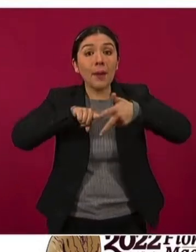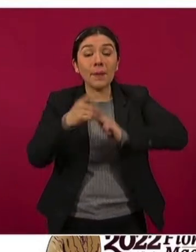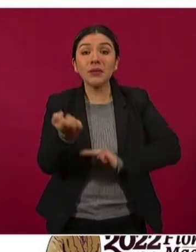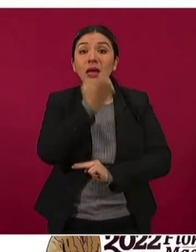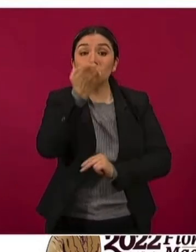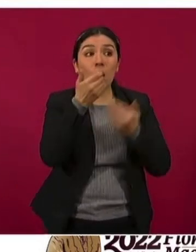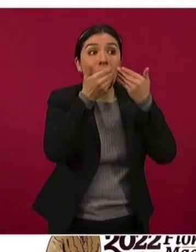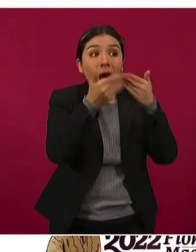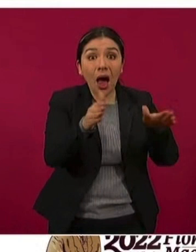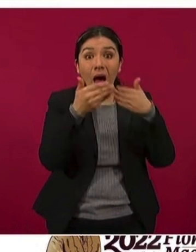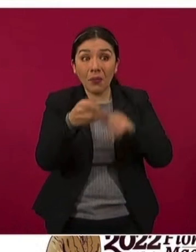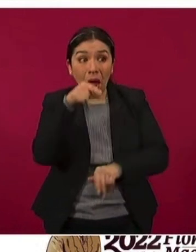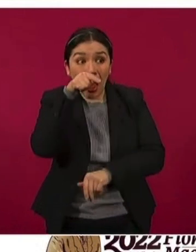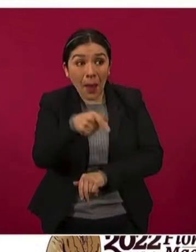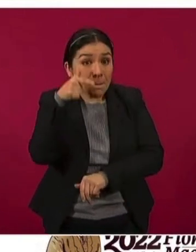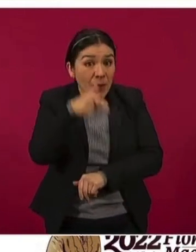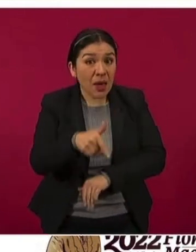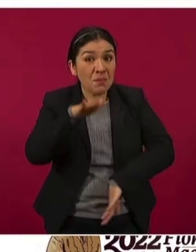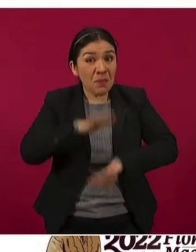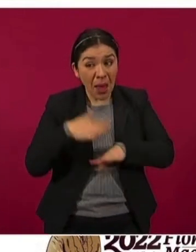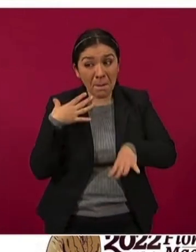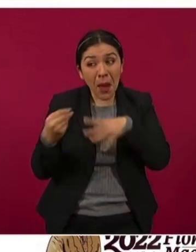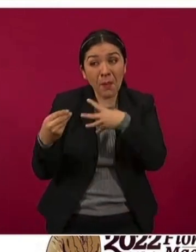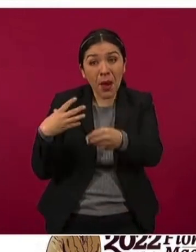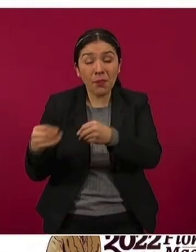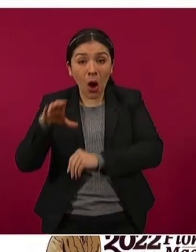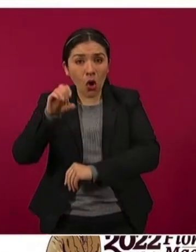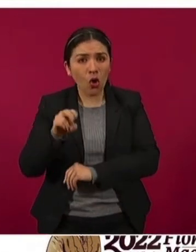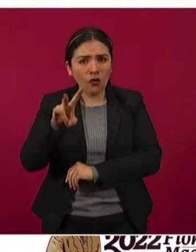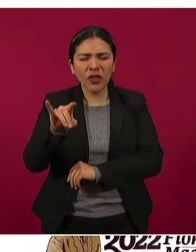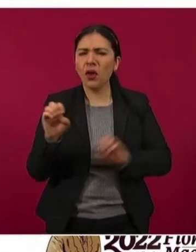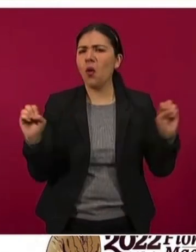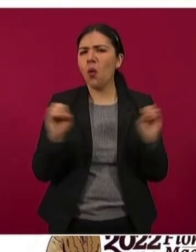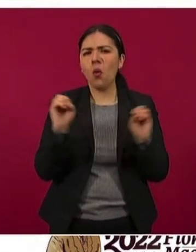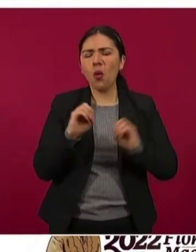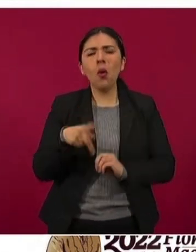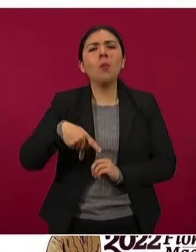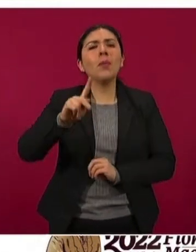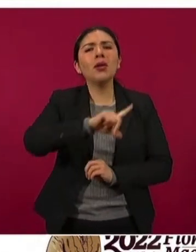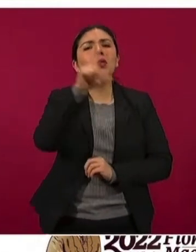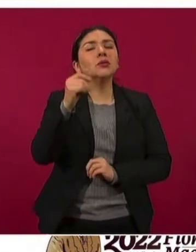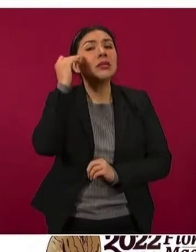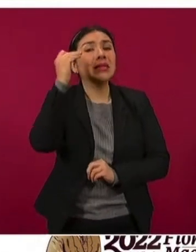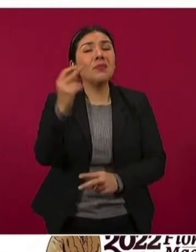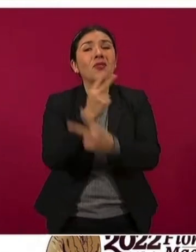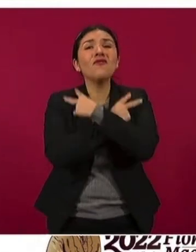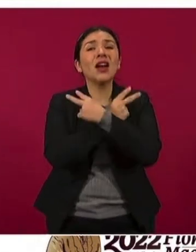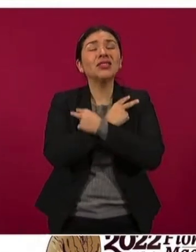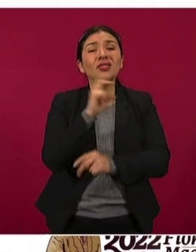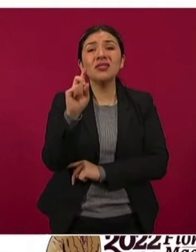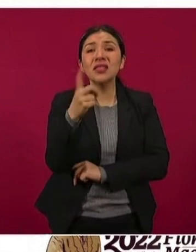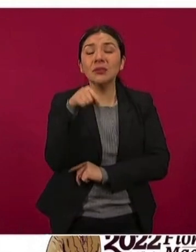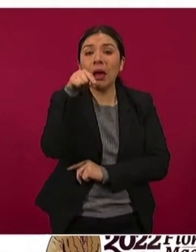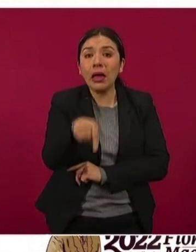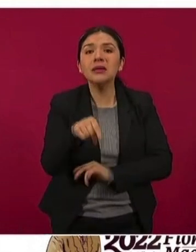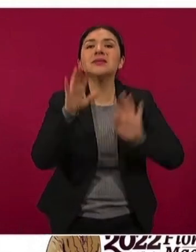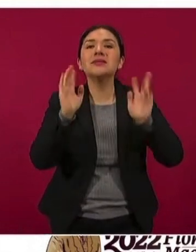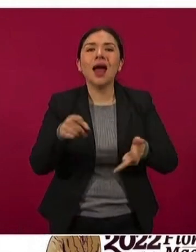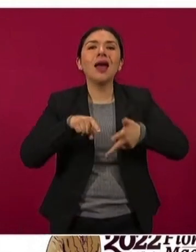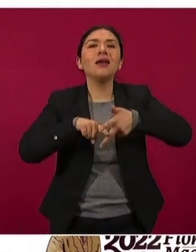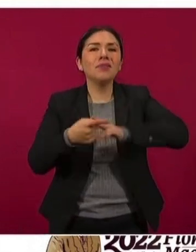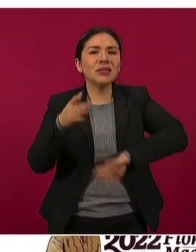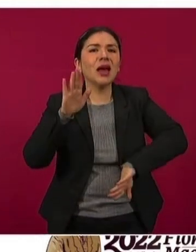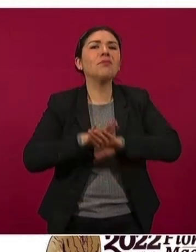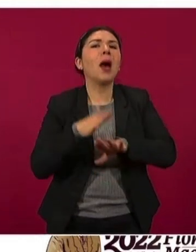de COVID, pero en cambio durante el periodo vacacional de diciembre es cuando empezó la cuarta ola de